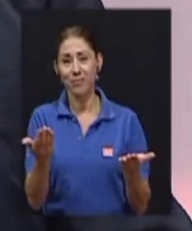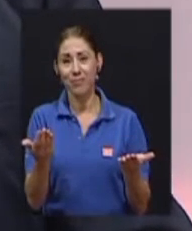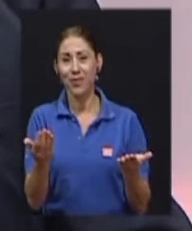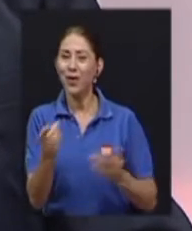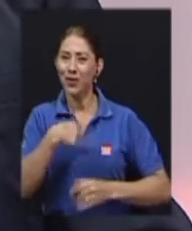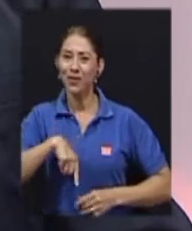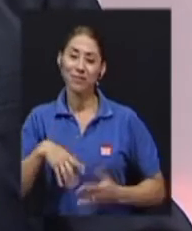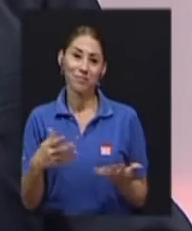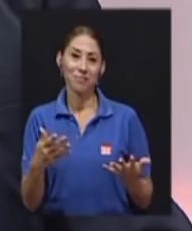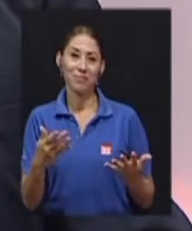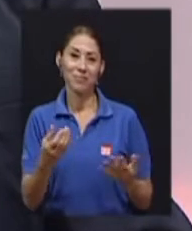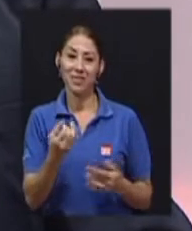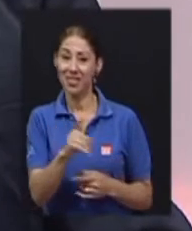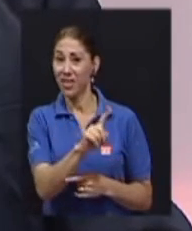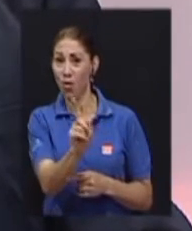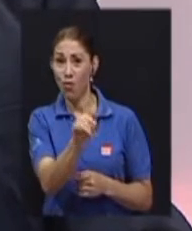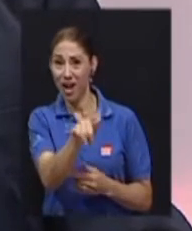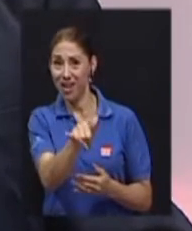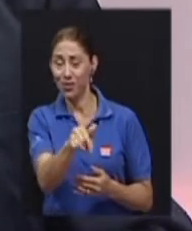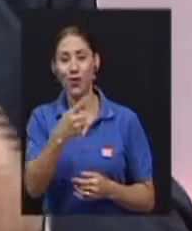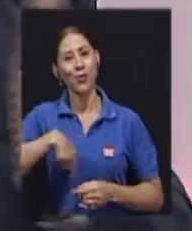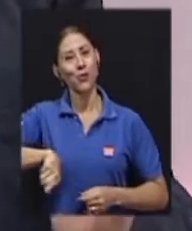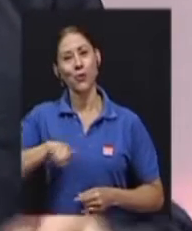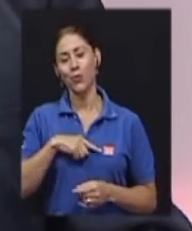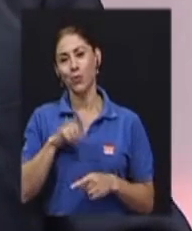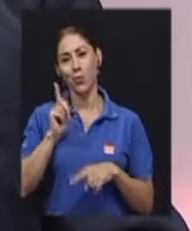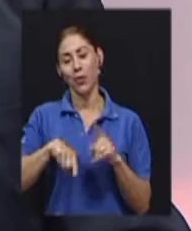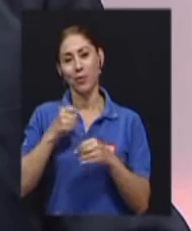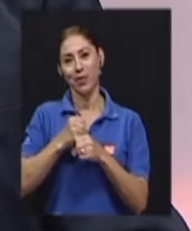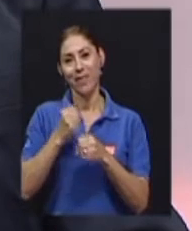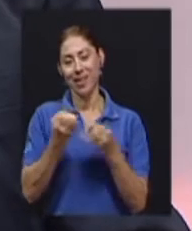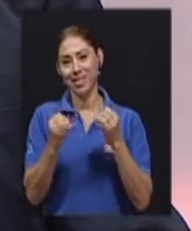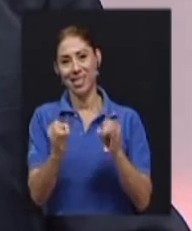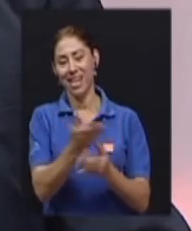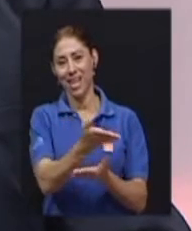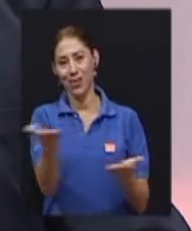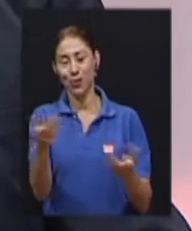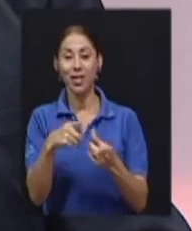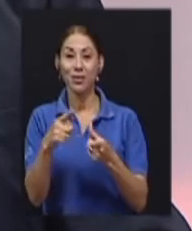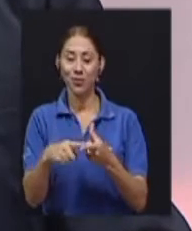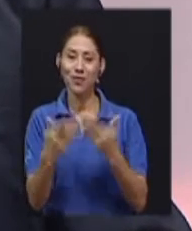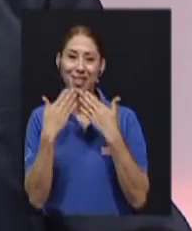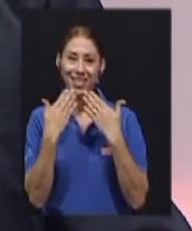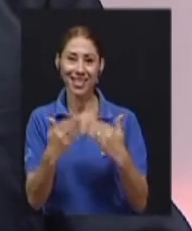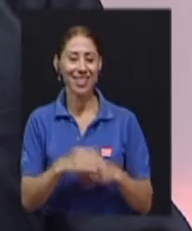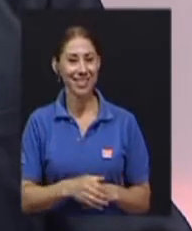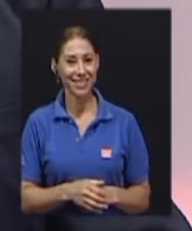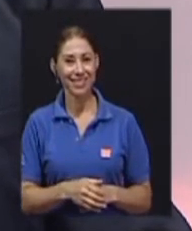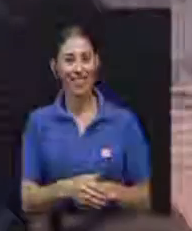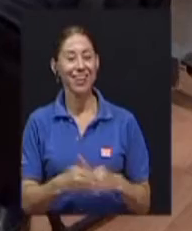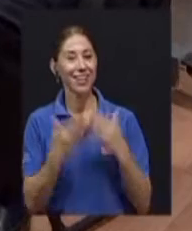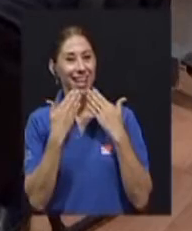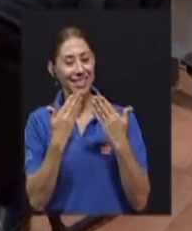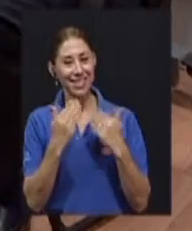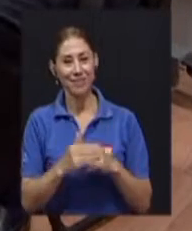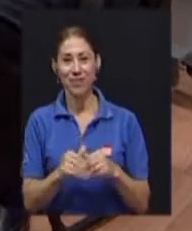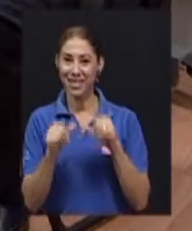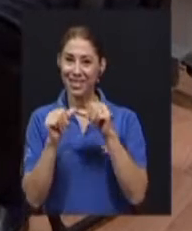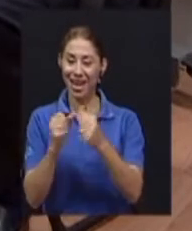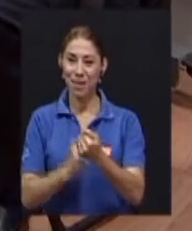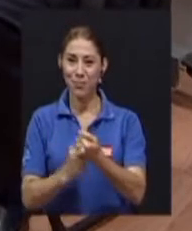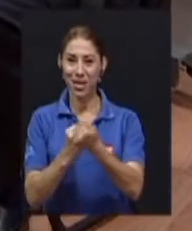decimos, nosotros no seríamos los que somos sin ellos. Así que muchas gracias y que nos sigan